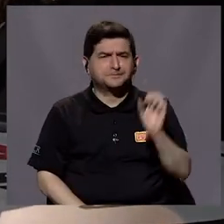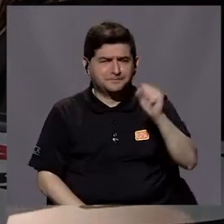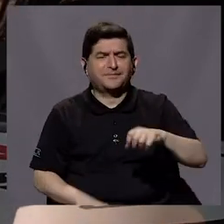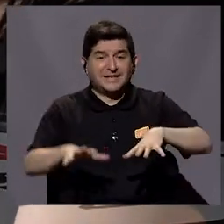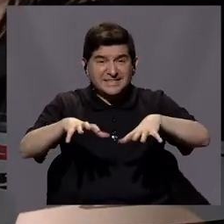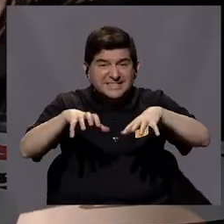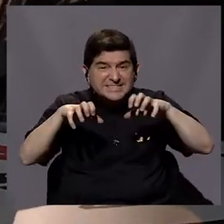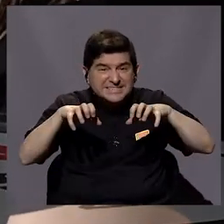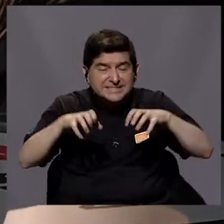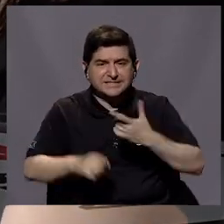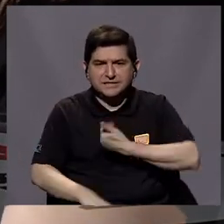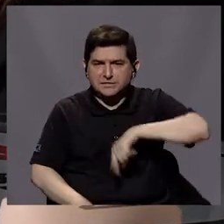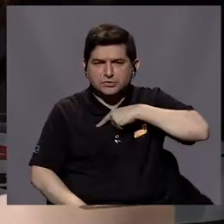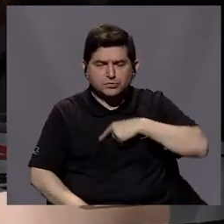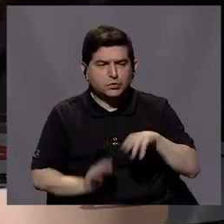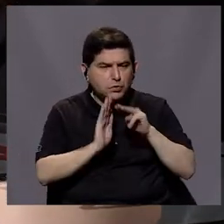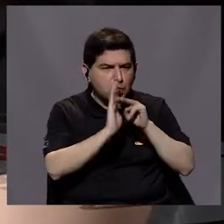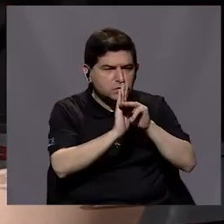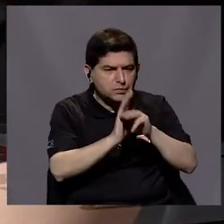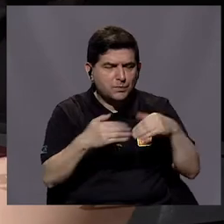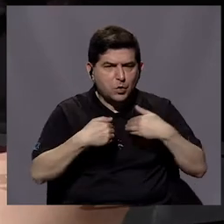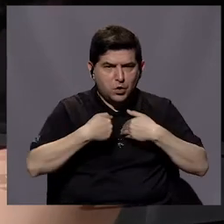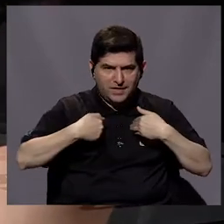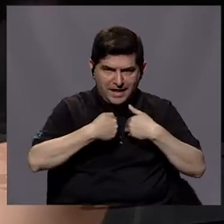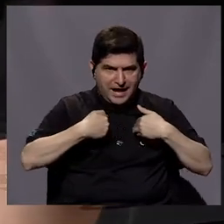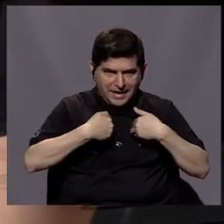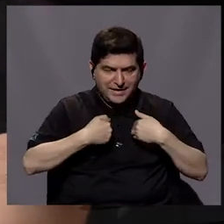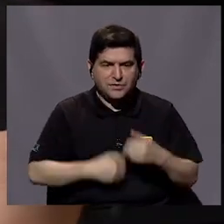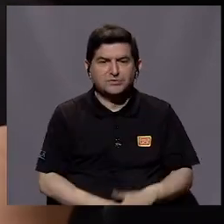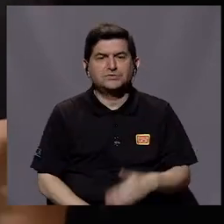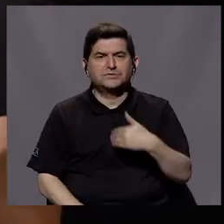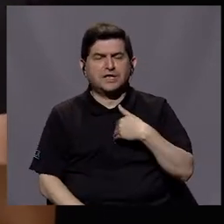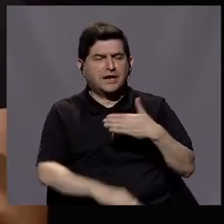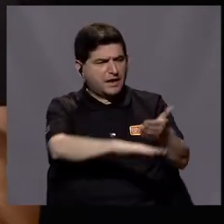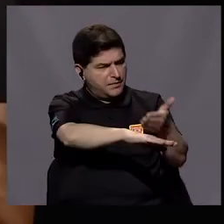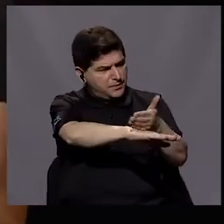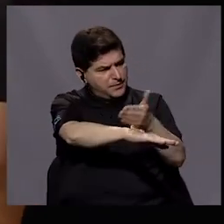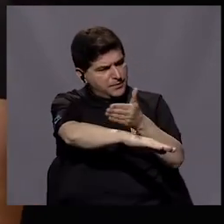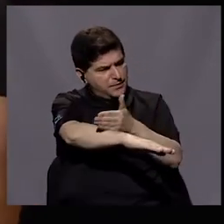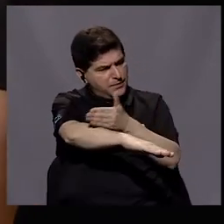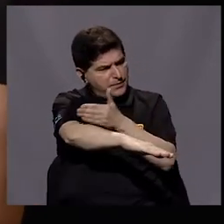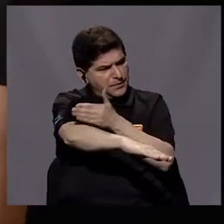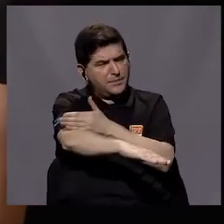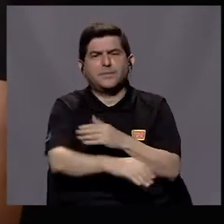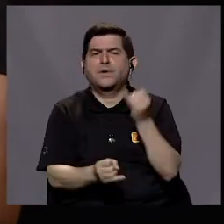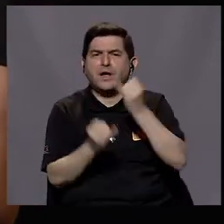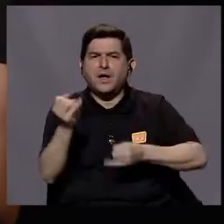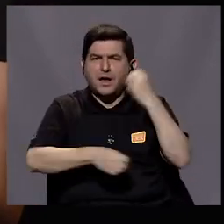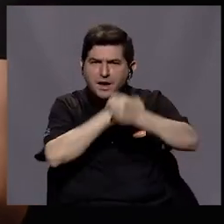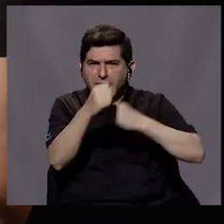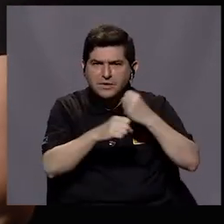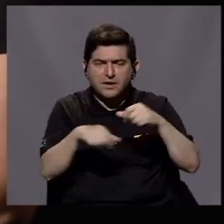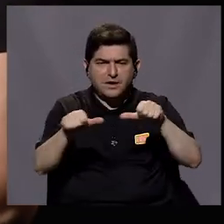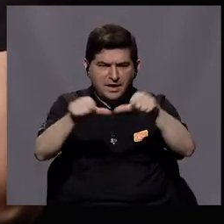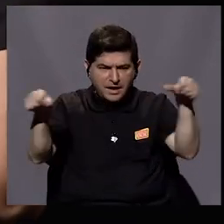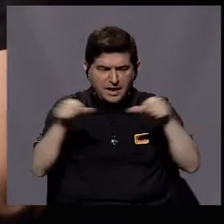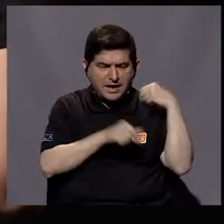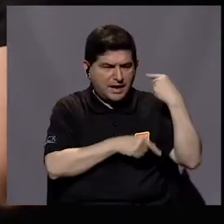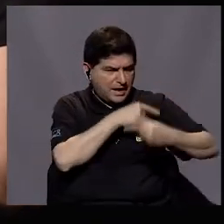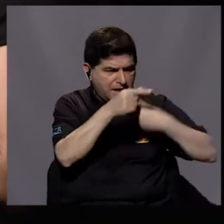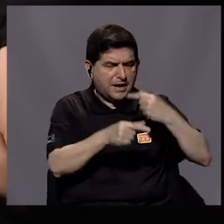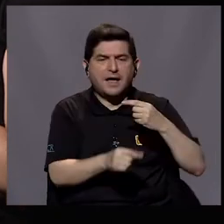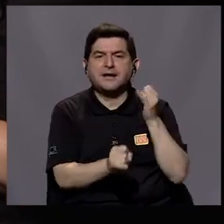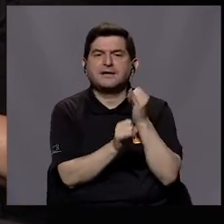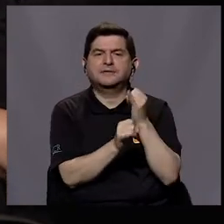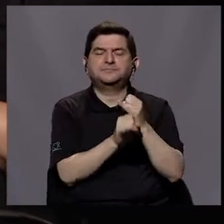exactamente. En estrés hemos hecho modelos animales. Hemos tenido un gran avance en los últimos años en la sección de